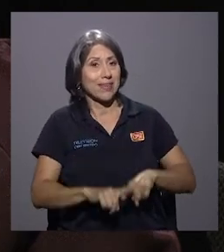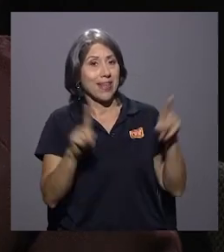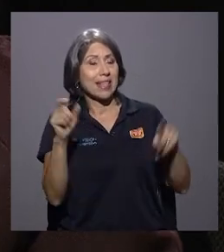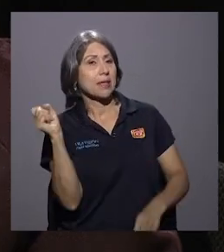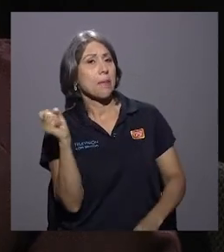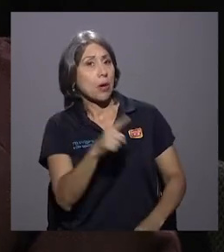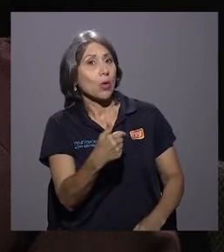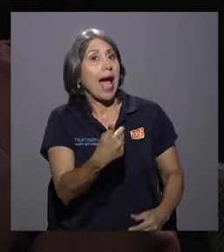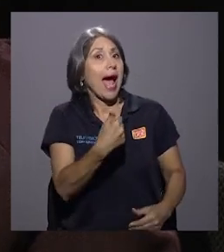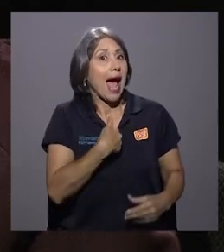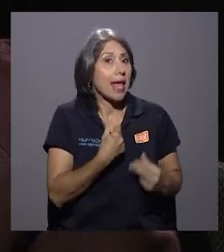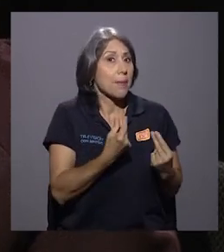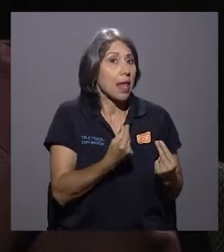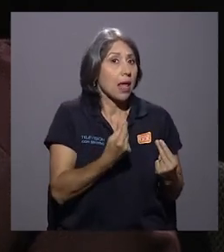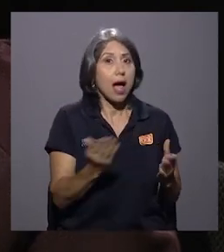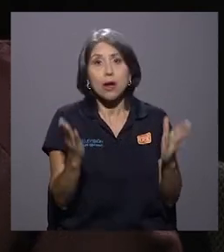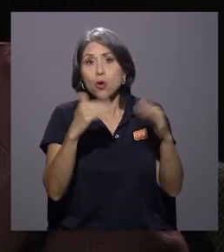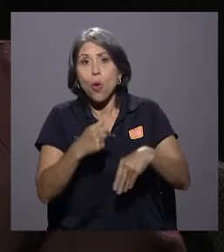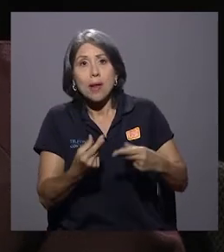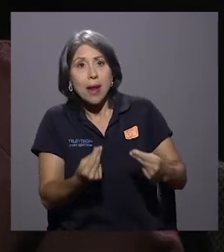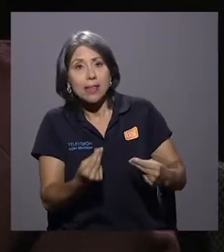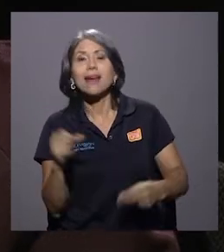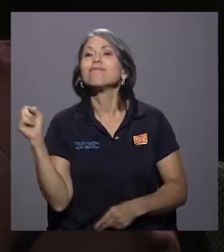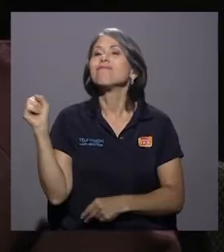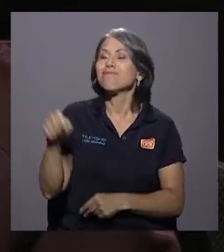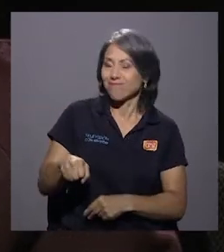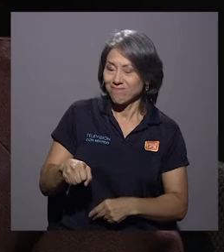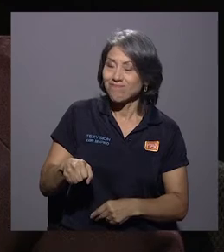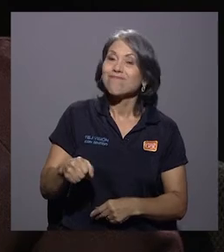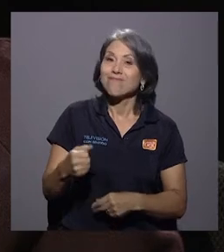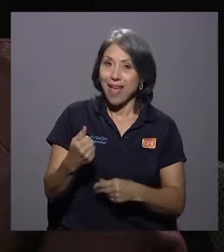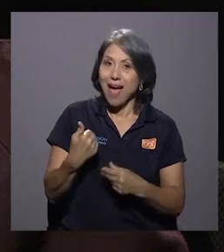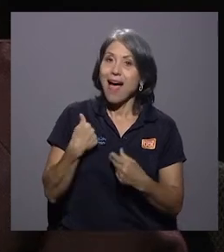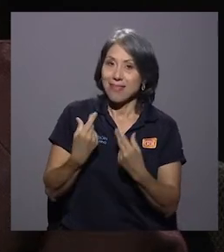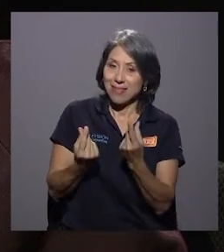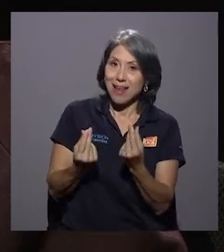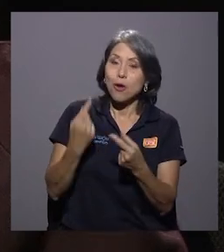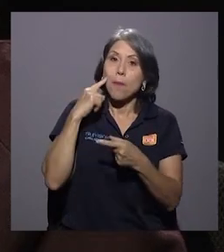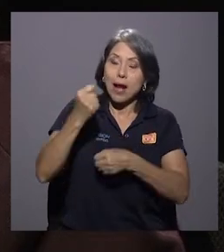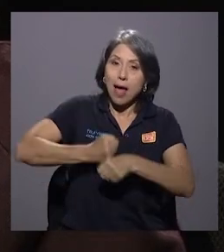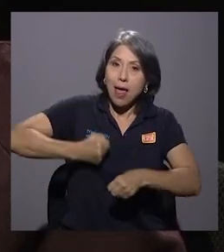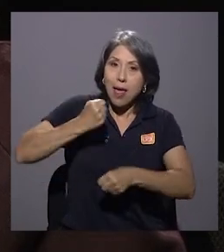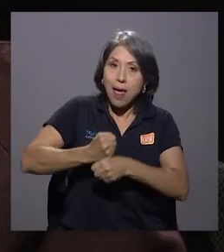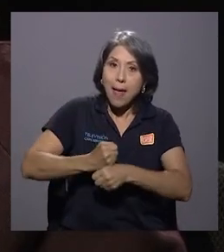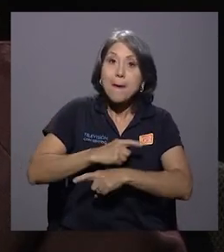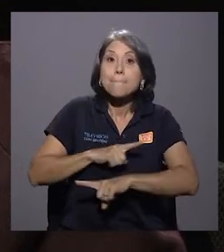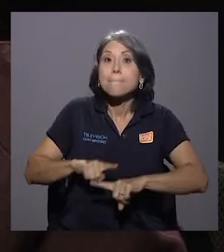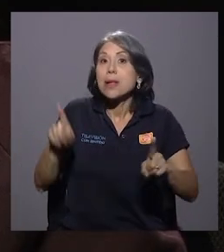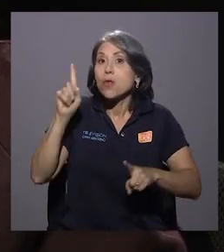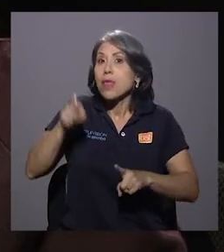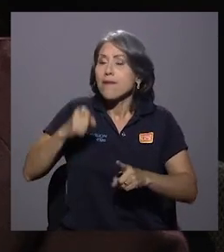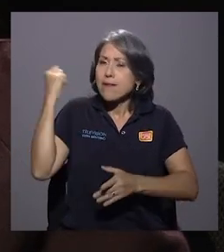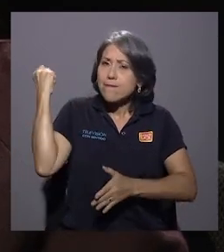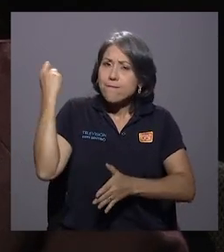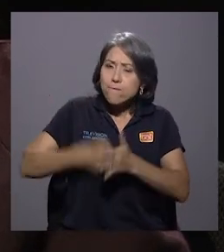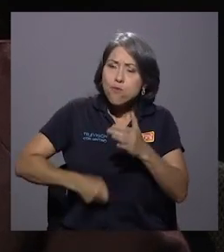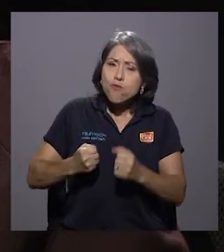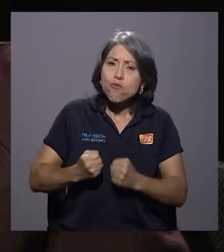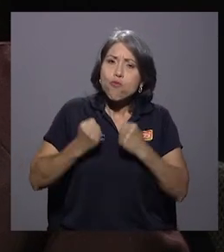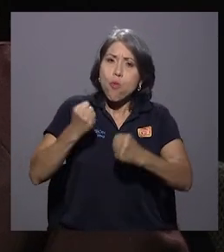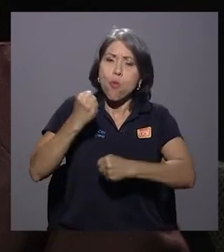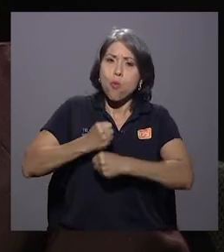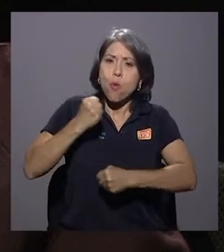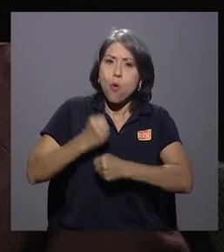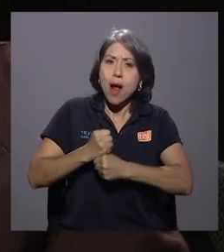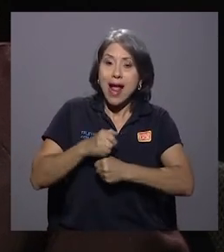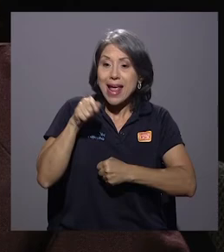las cosas? Sí hay dinero para hacer las cosas. Más bien eso es lo que le iba a decir. Lo que hay que trabajar muy fuerte es que realmente se